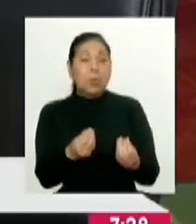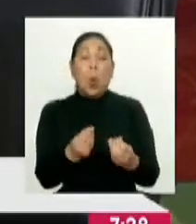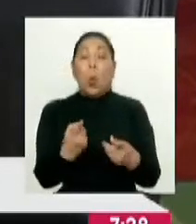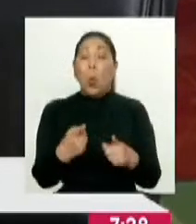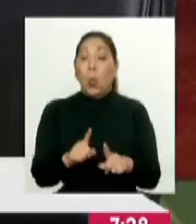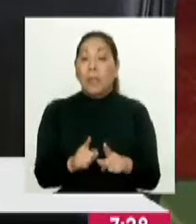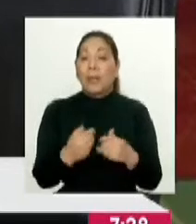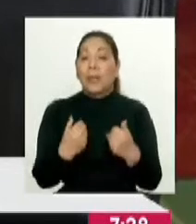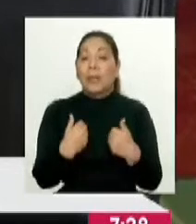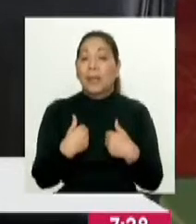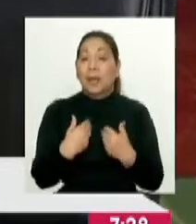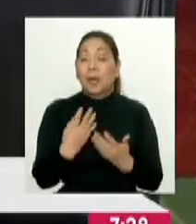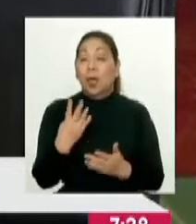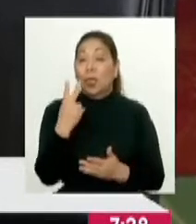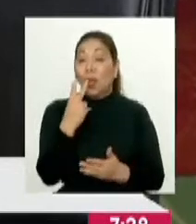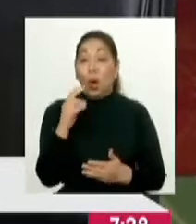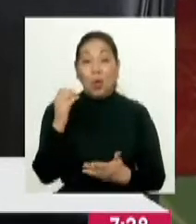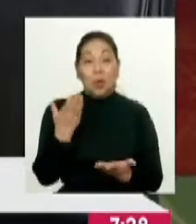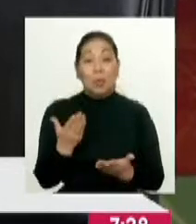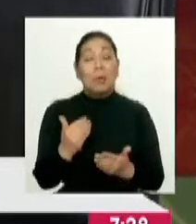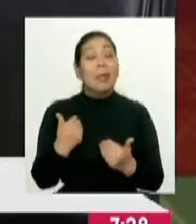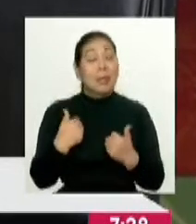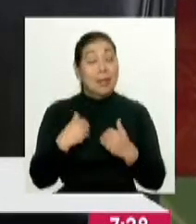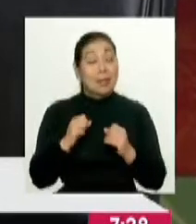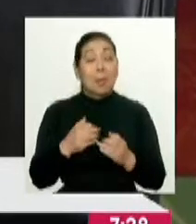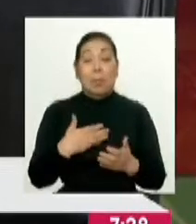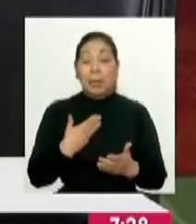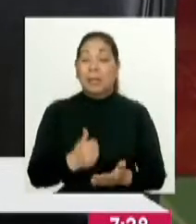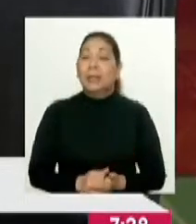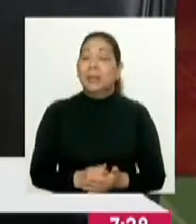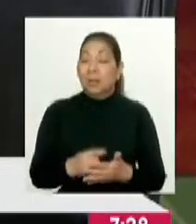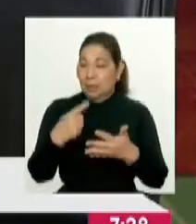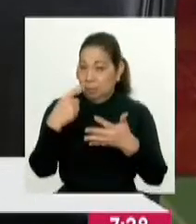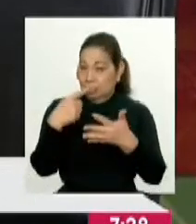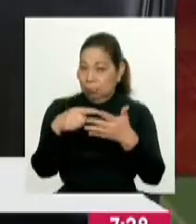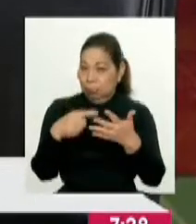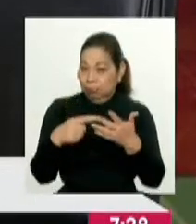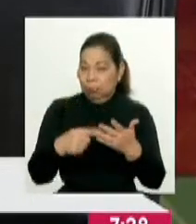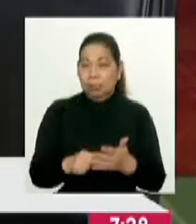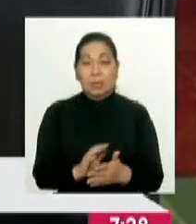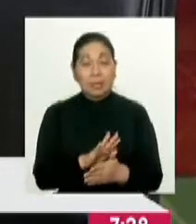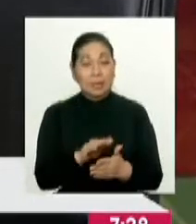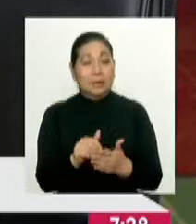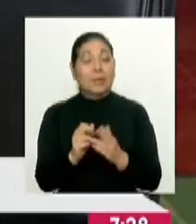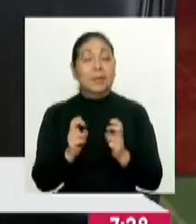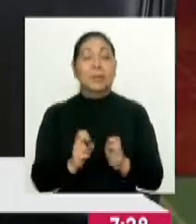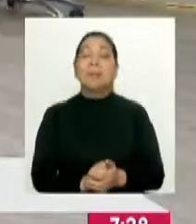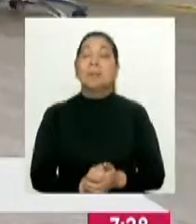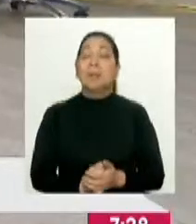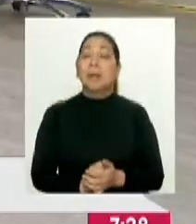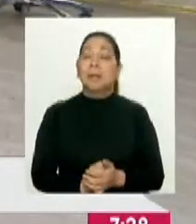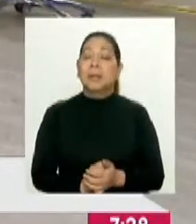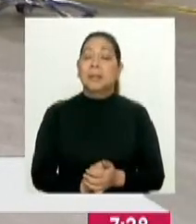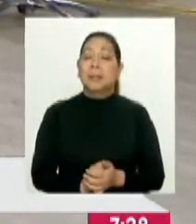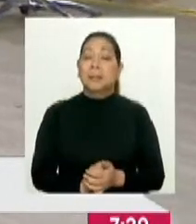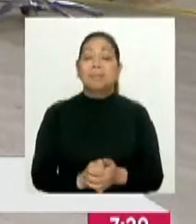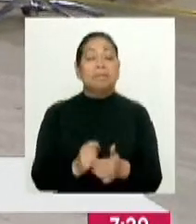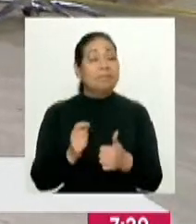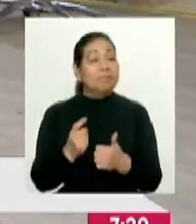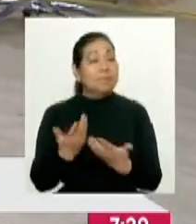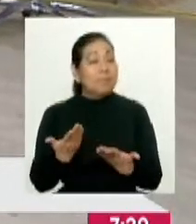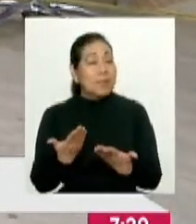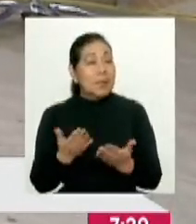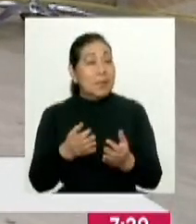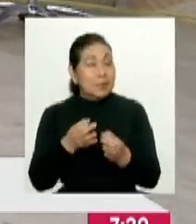momento de llegar al 2 de octubre y emitir su votación. Claro que sí. Son varias cosas que has tocado sobre ese tema. Vamos por la primera.